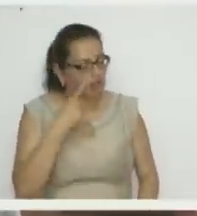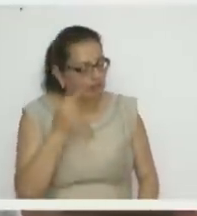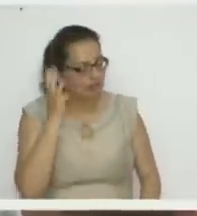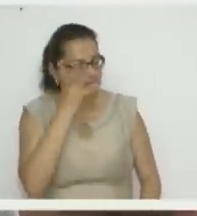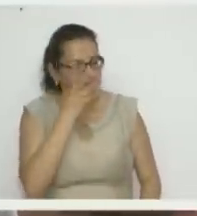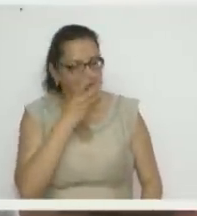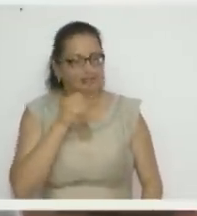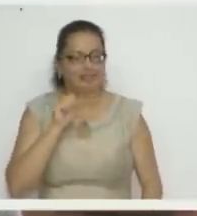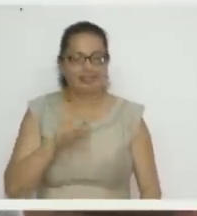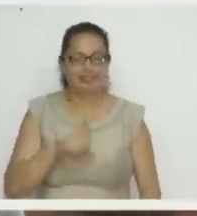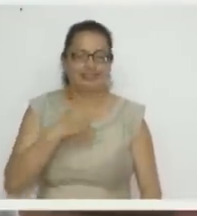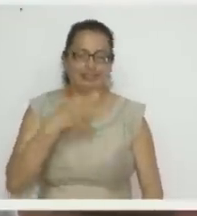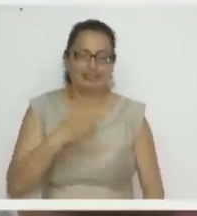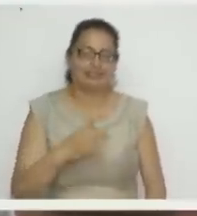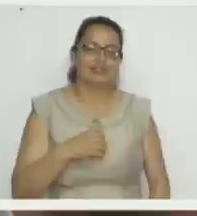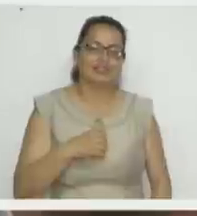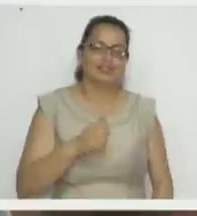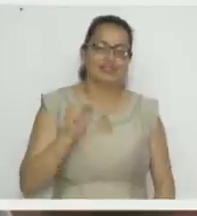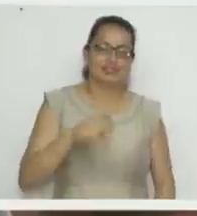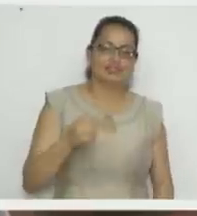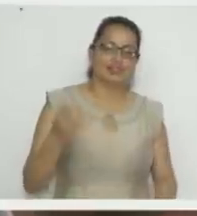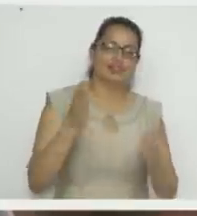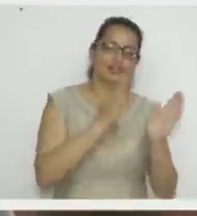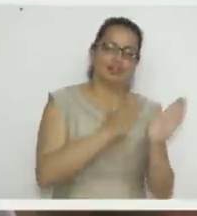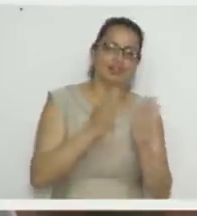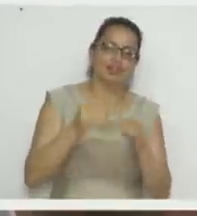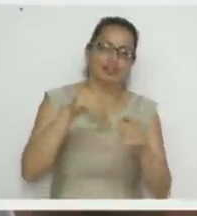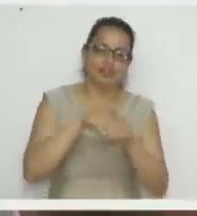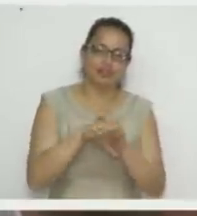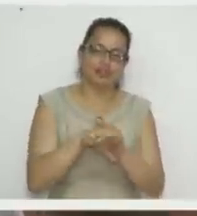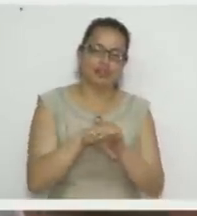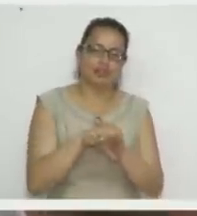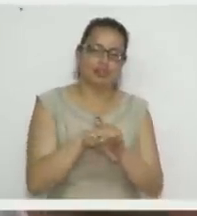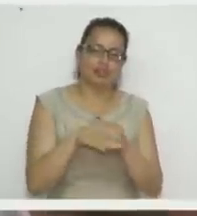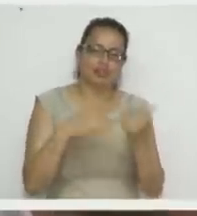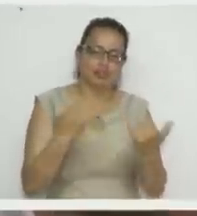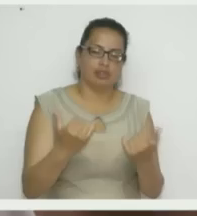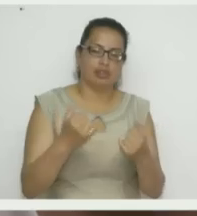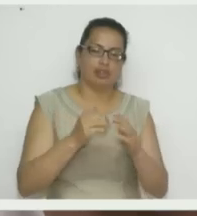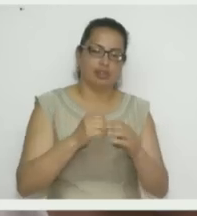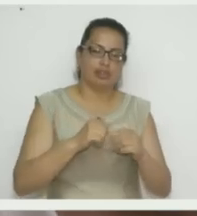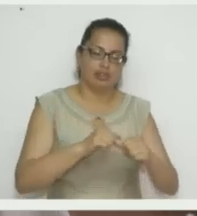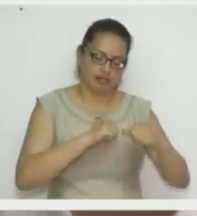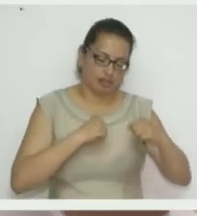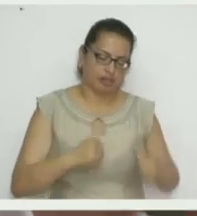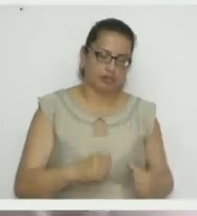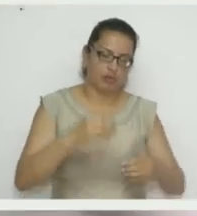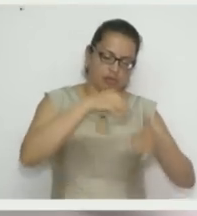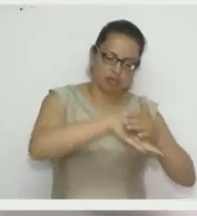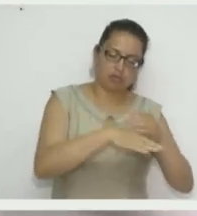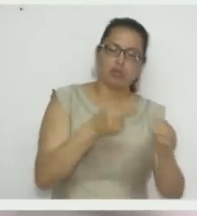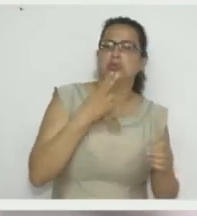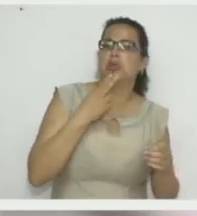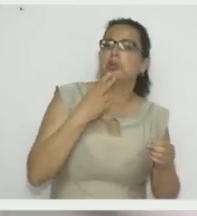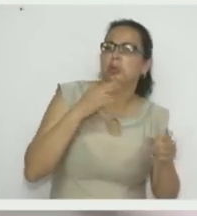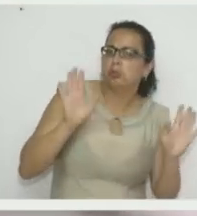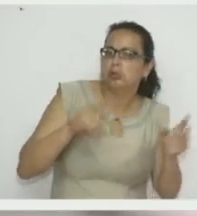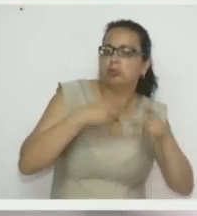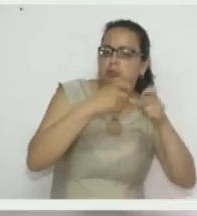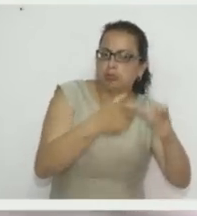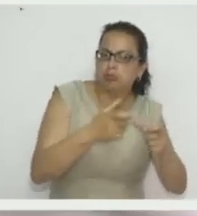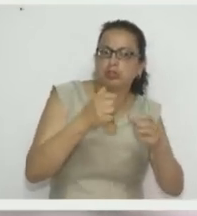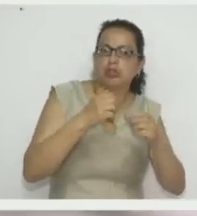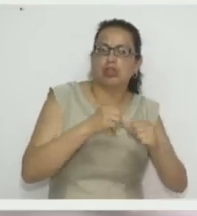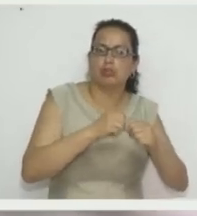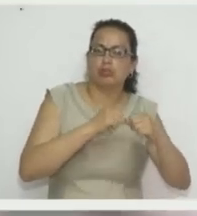en... Pero mira que también lo podemos usar para dar ahorita en el amor y la amistad, lo llenamos de dulces y